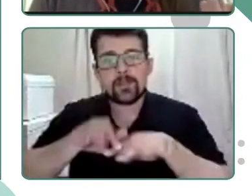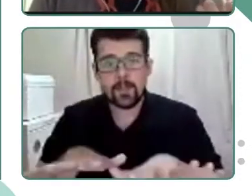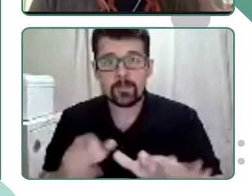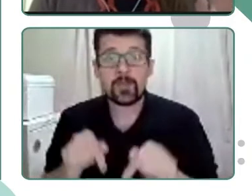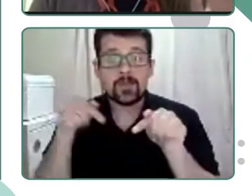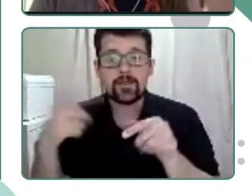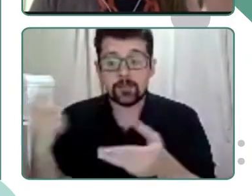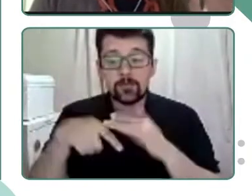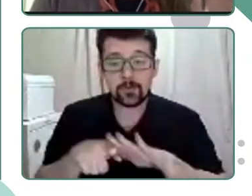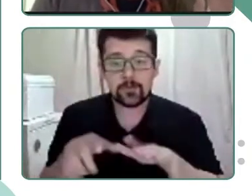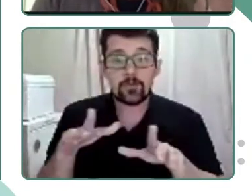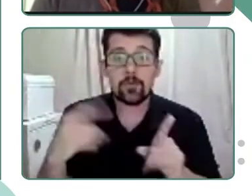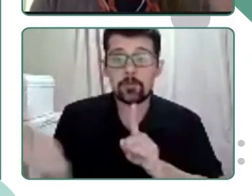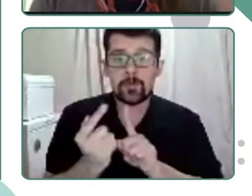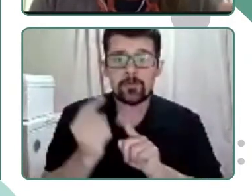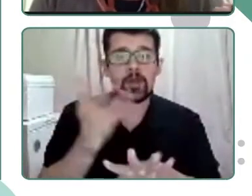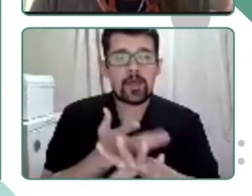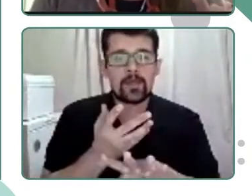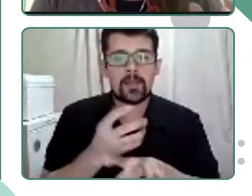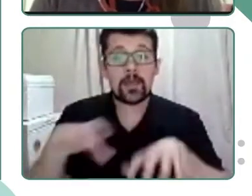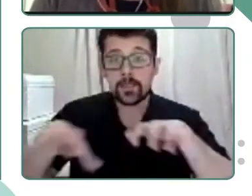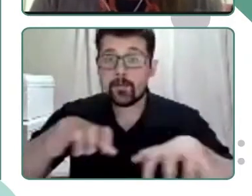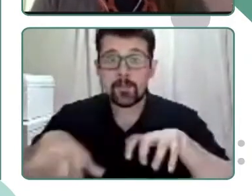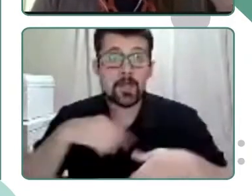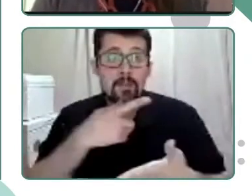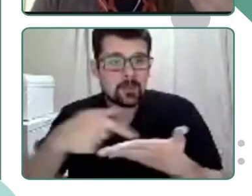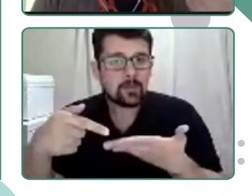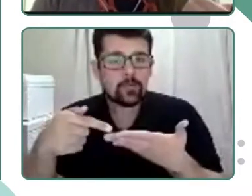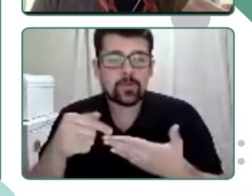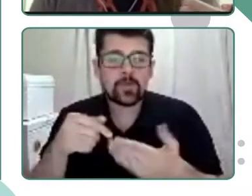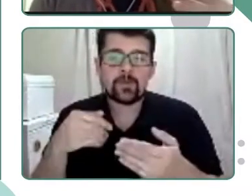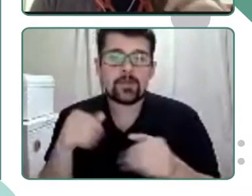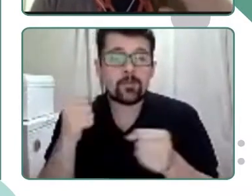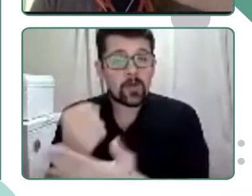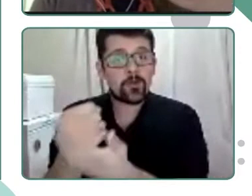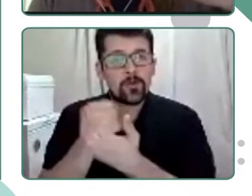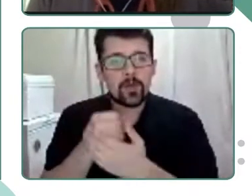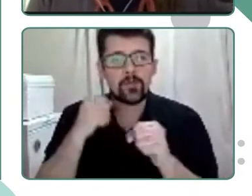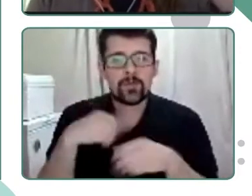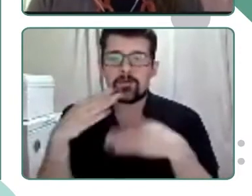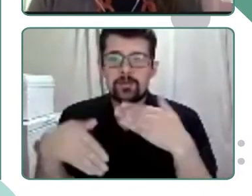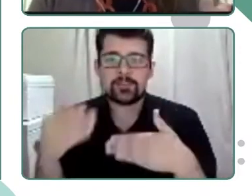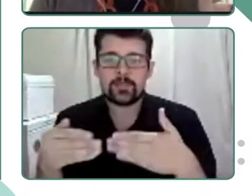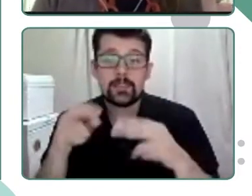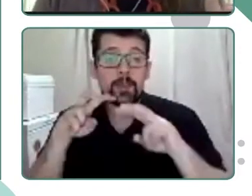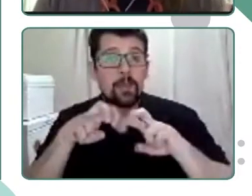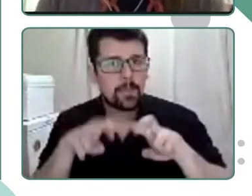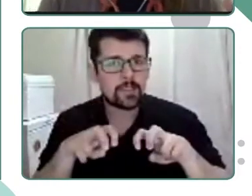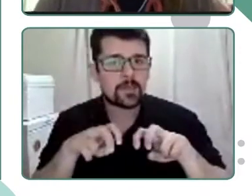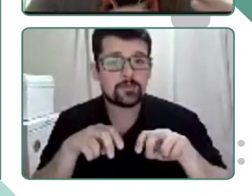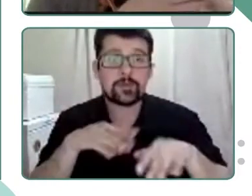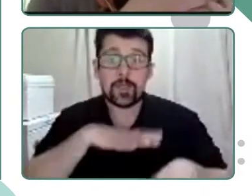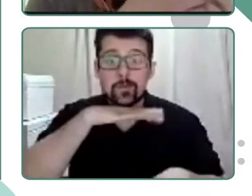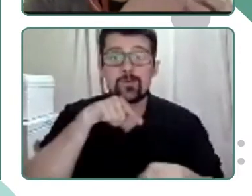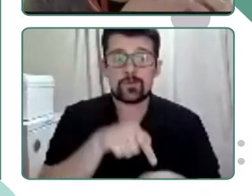estos encuentros tenemos una actividad de escritura situada que es la que nos ha permitido justamente pasar de la investigación aplicada, que